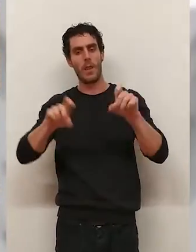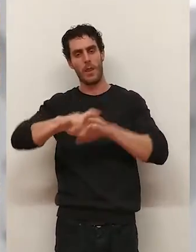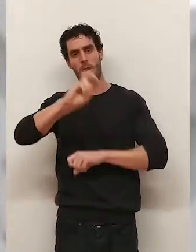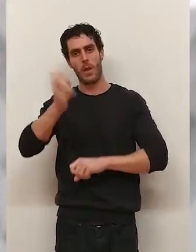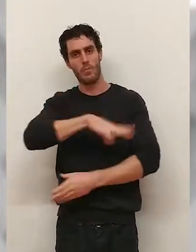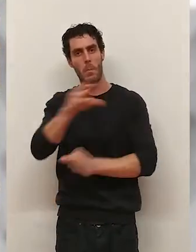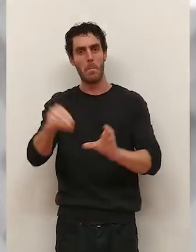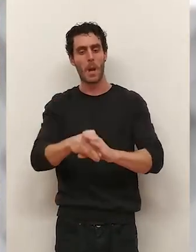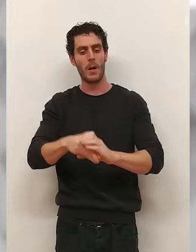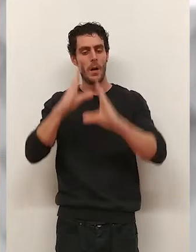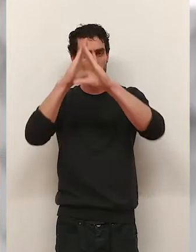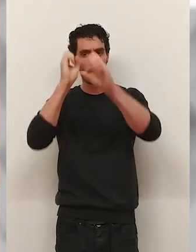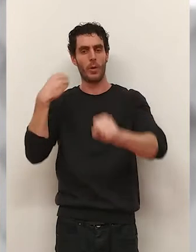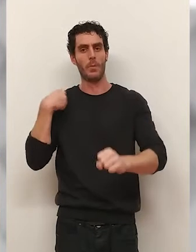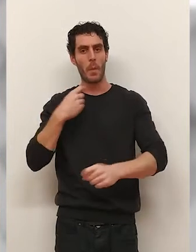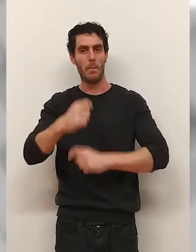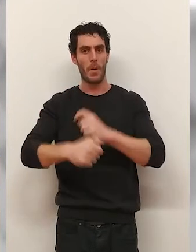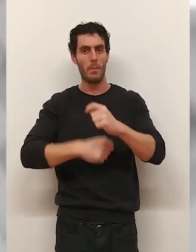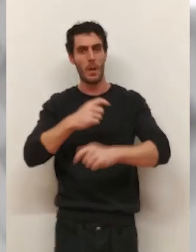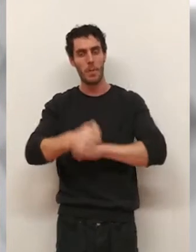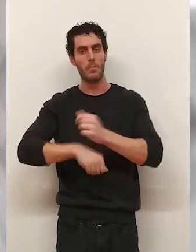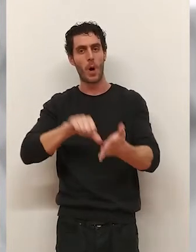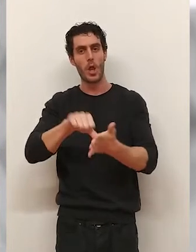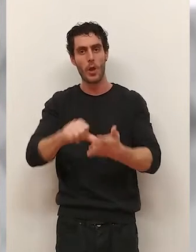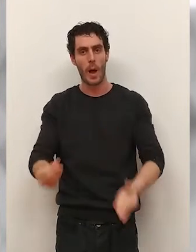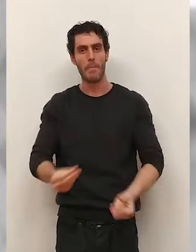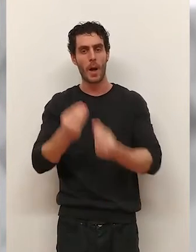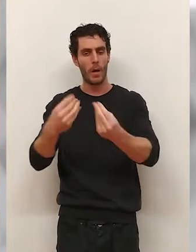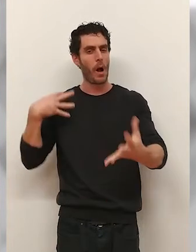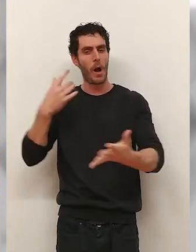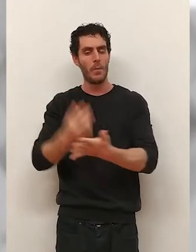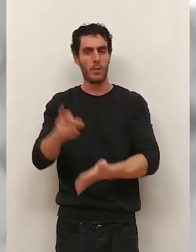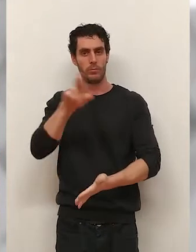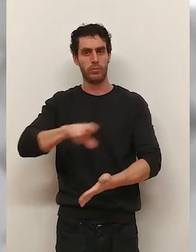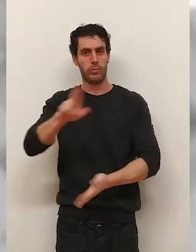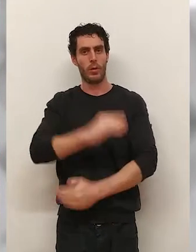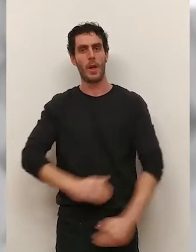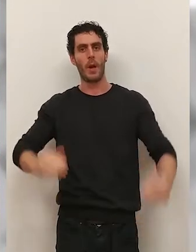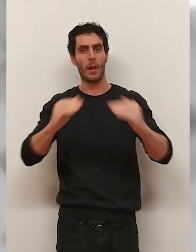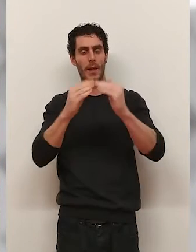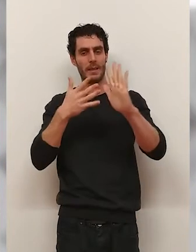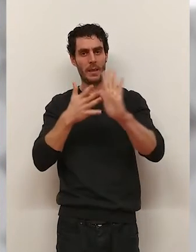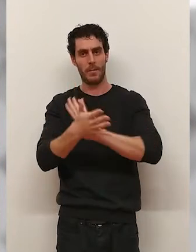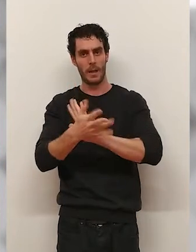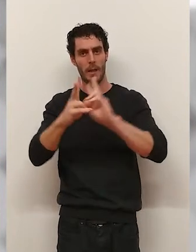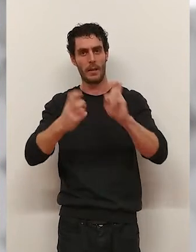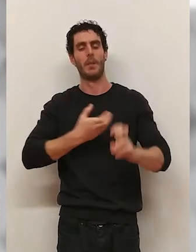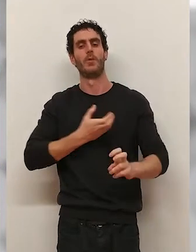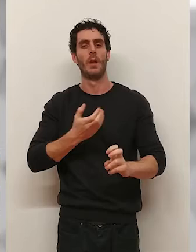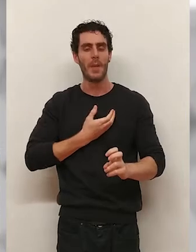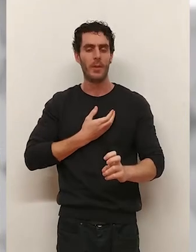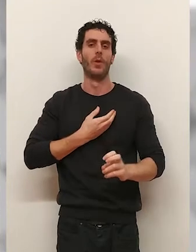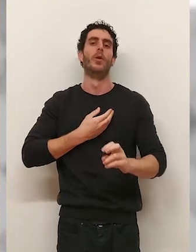adhieren a este protocolo. Vamos haciendo ciudad y, como siempre hemos comentado, la igualdad no es una cuestión del